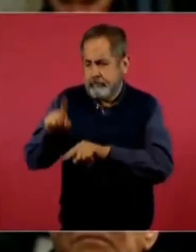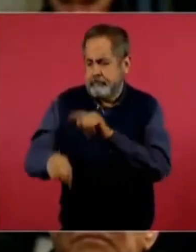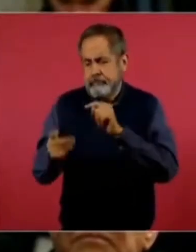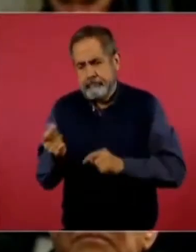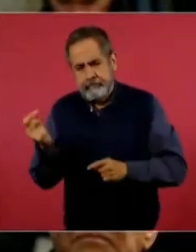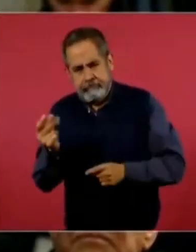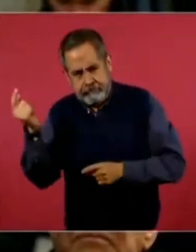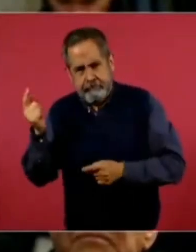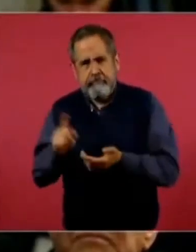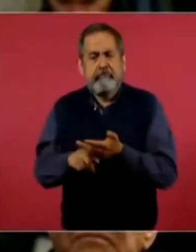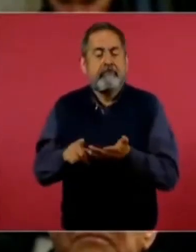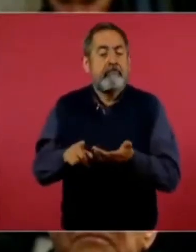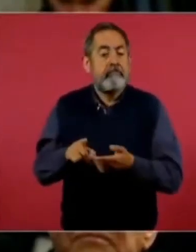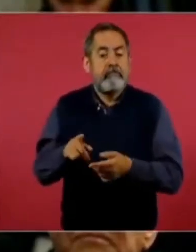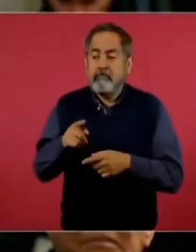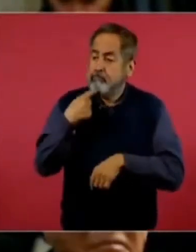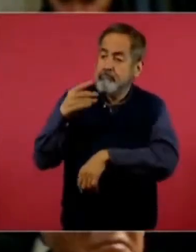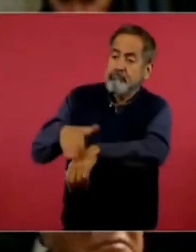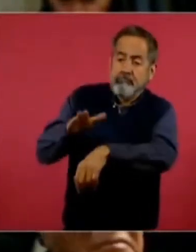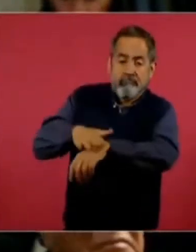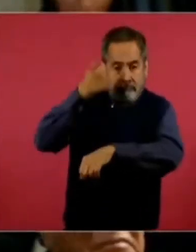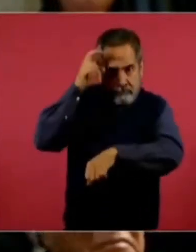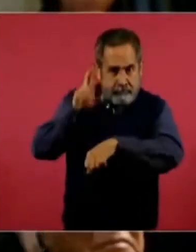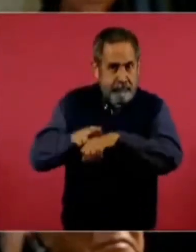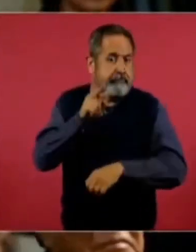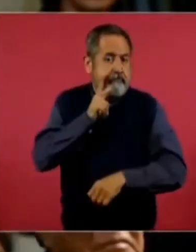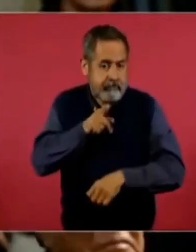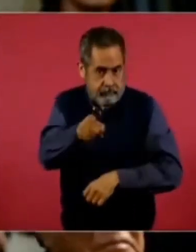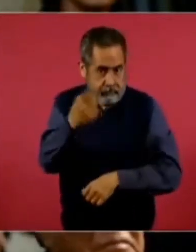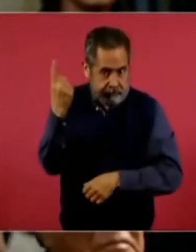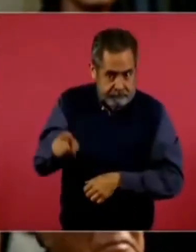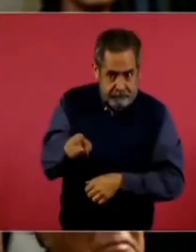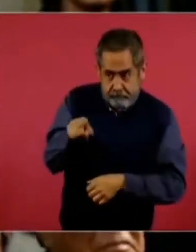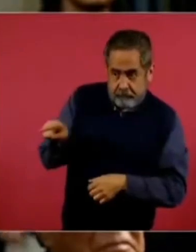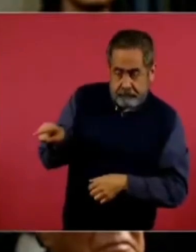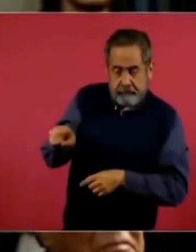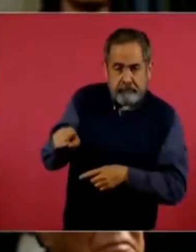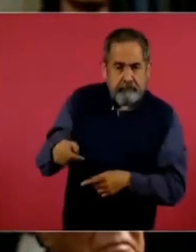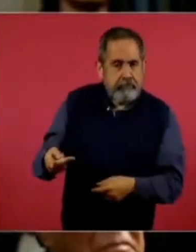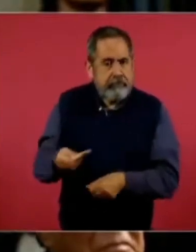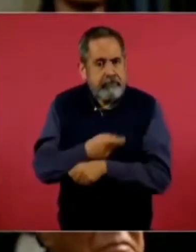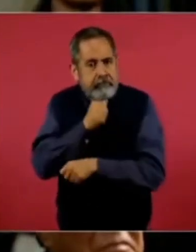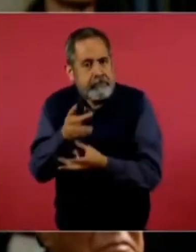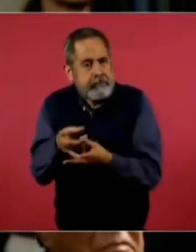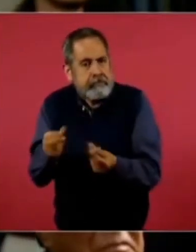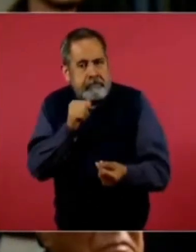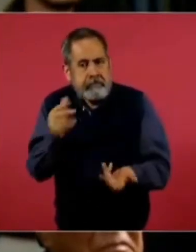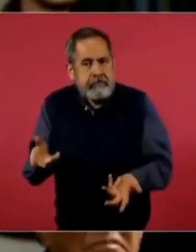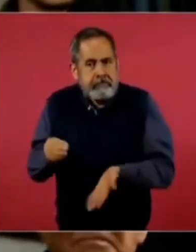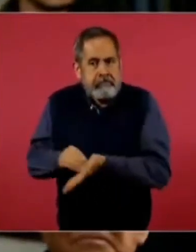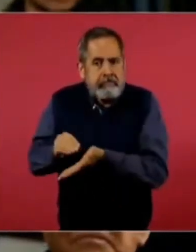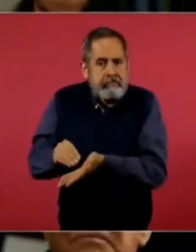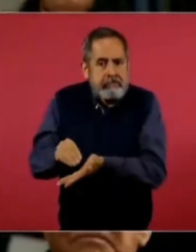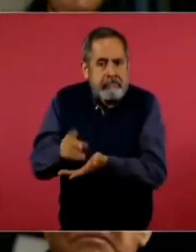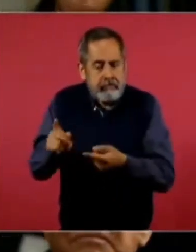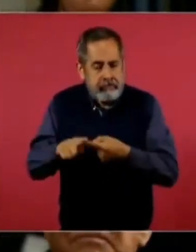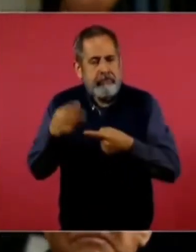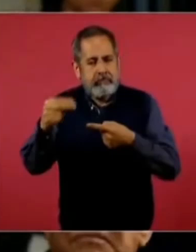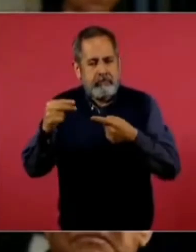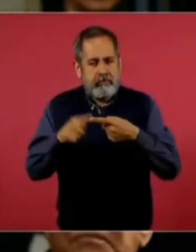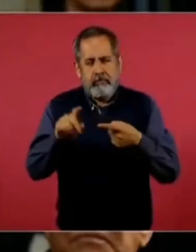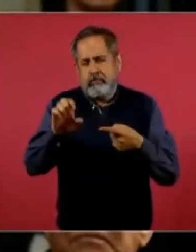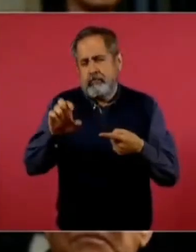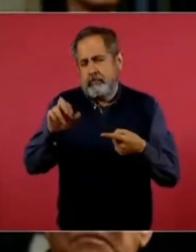encargó al director de Petróleos Mexicanos que atendiera la situación. A la fecha no se ha resuelto, pero le repito aquí los nombres, mire, son